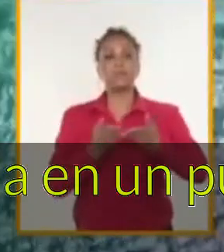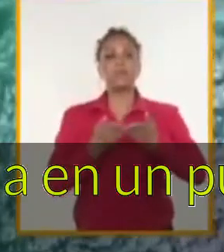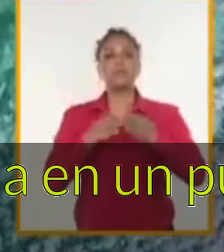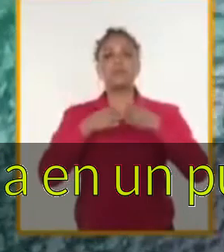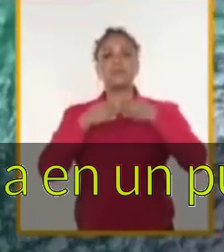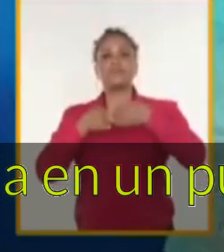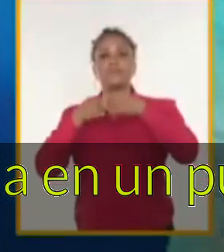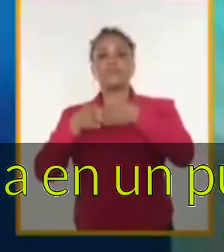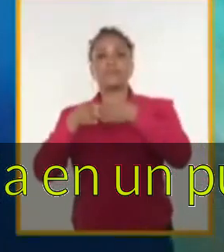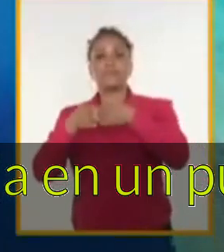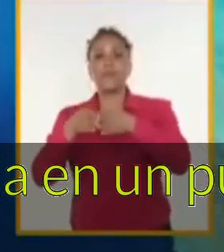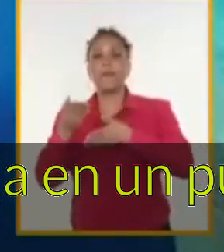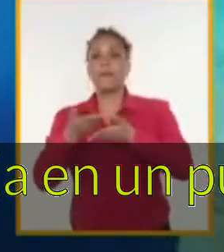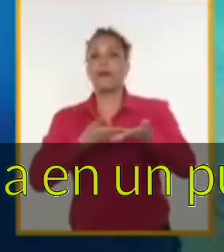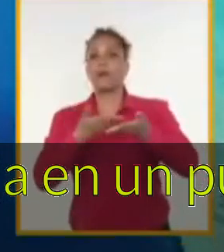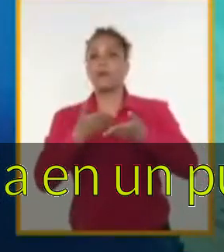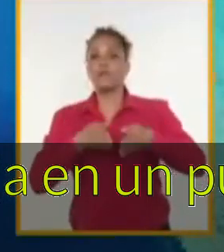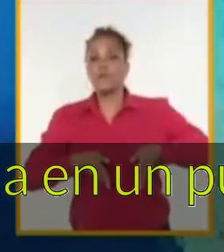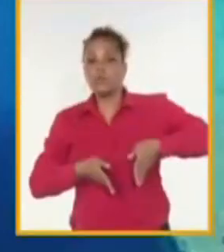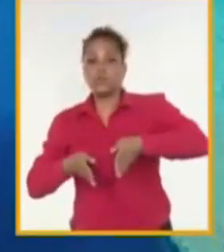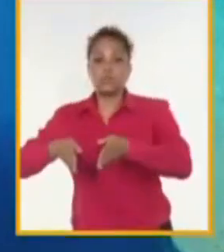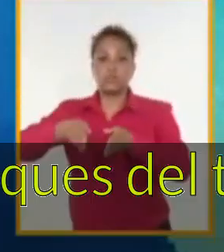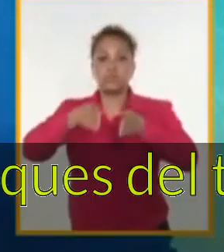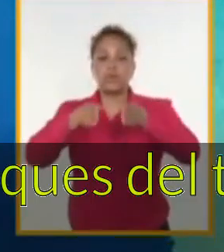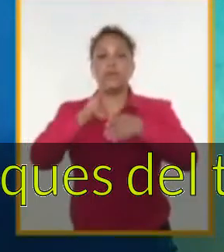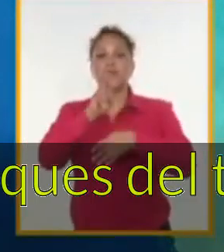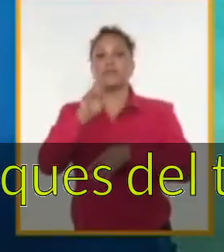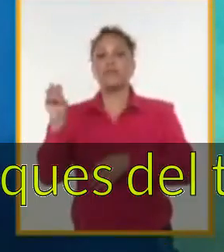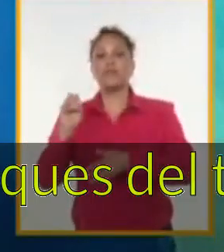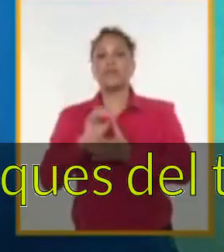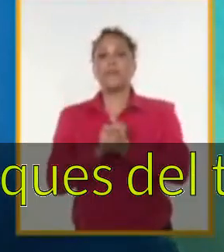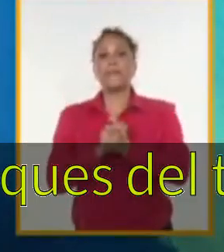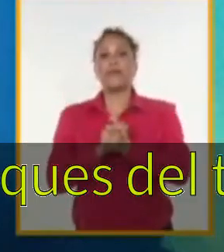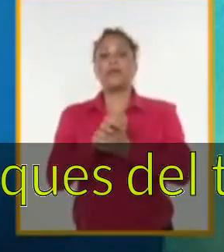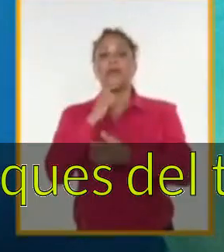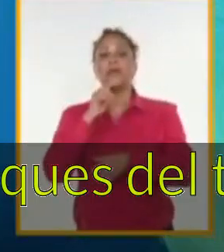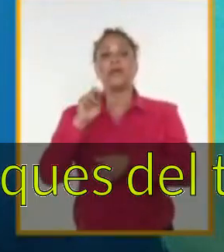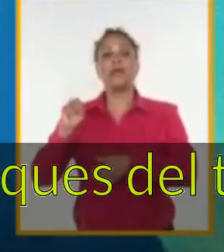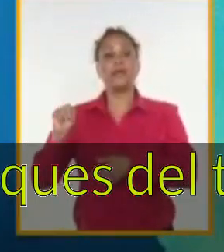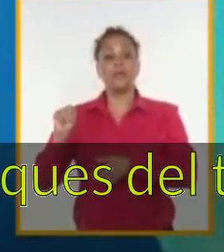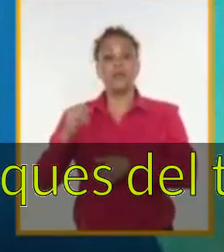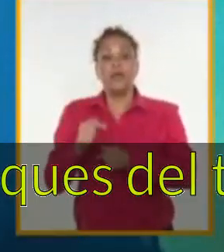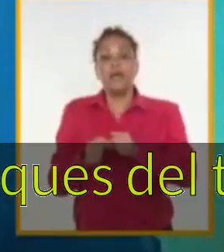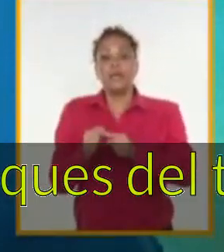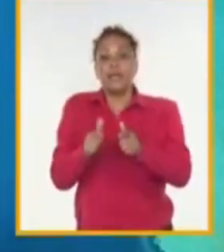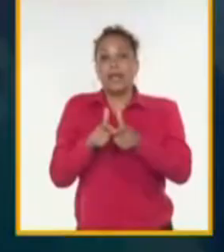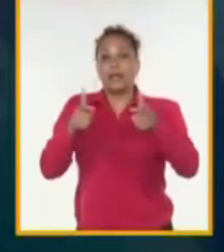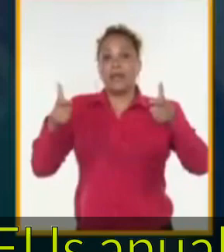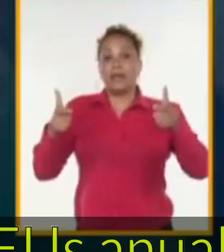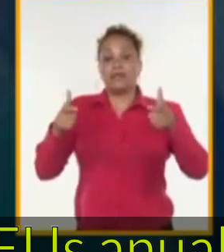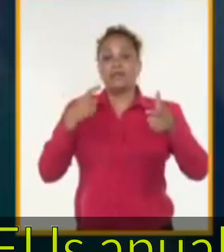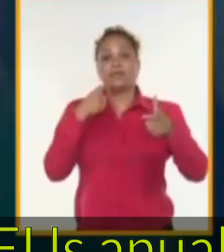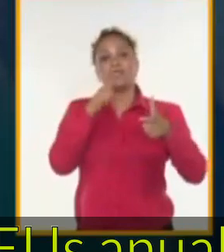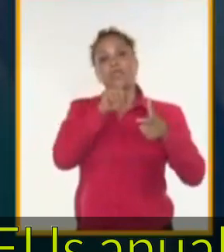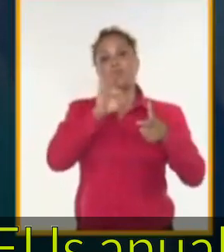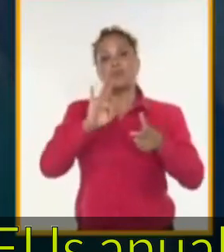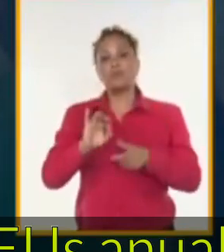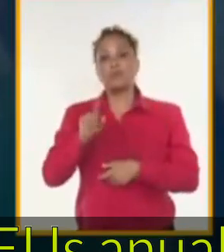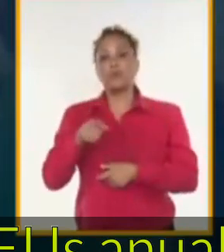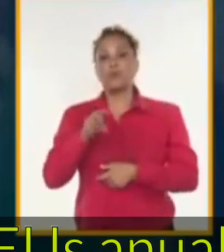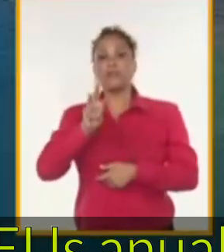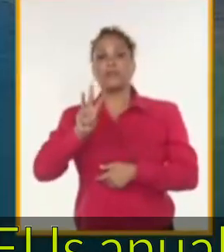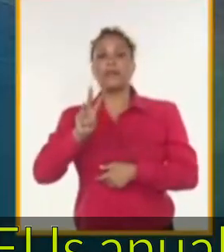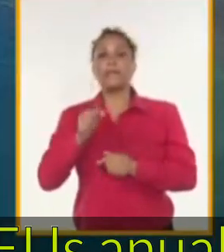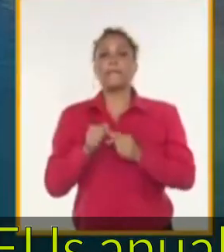pues tiene un canal de acceso de 200 metros de ancho y una profundidad de 18,3 metros.